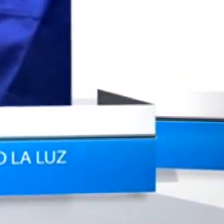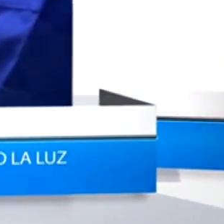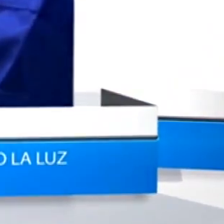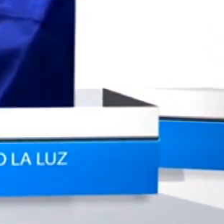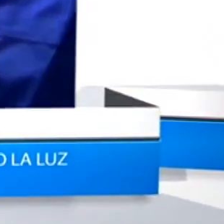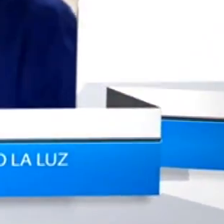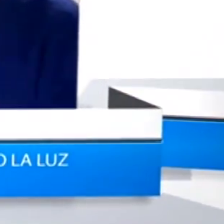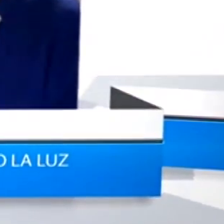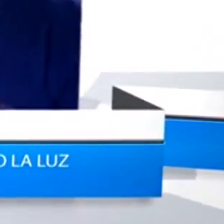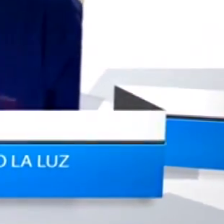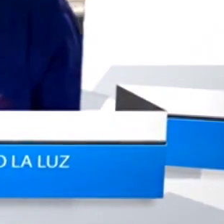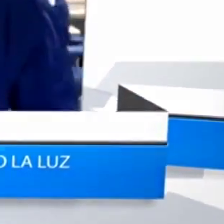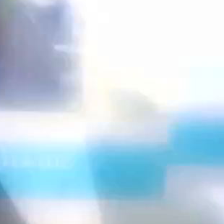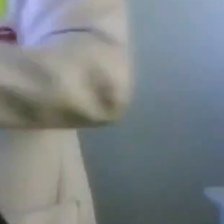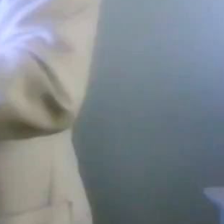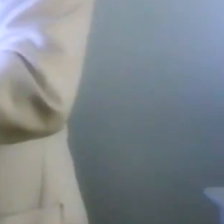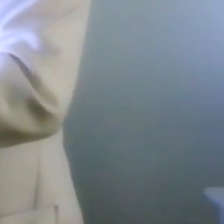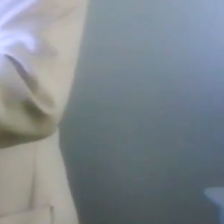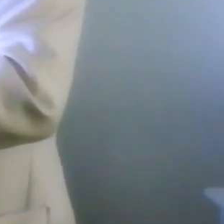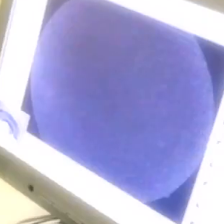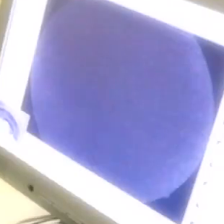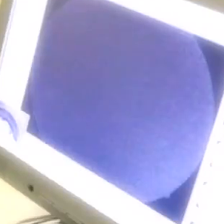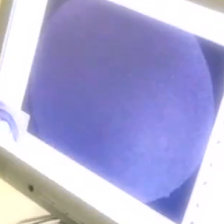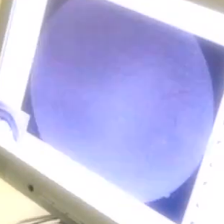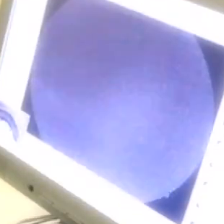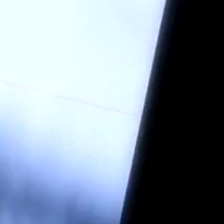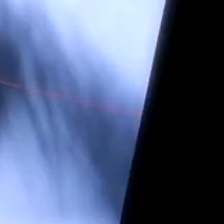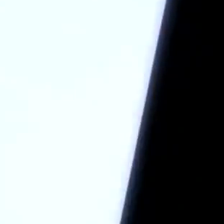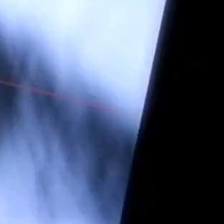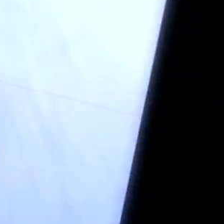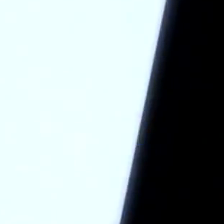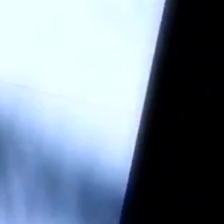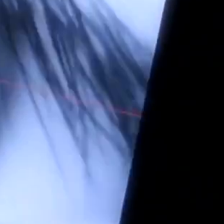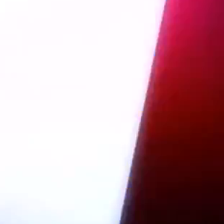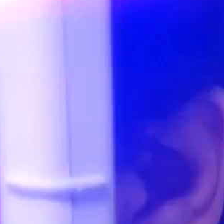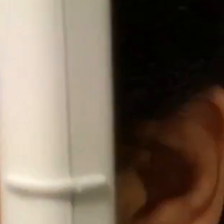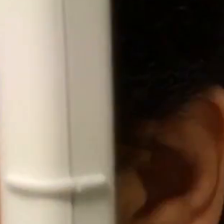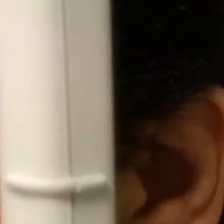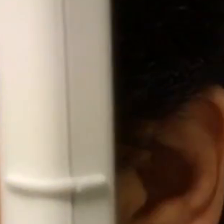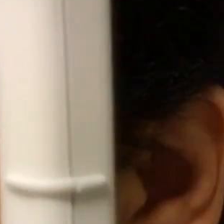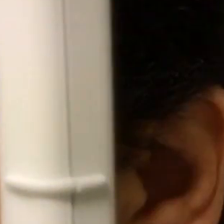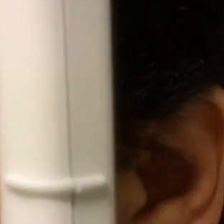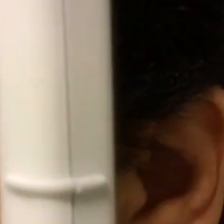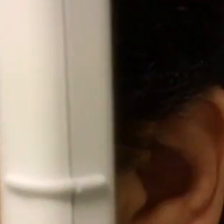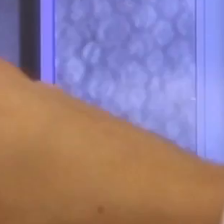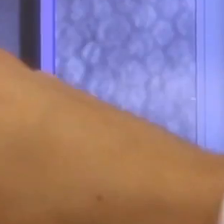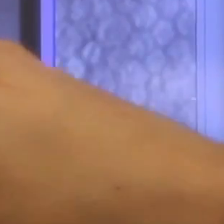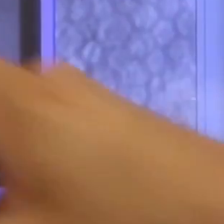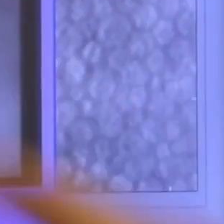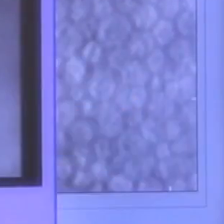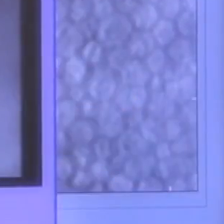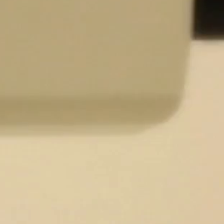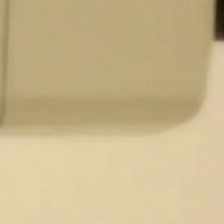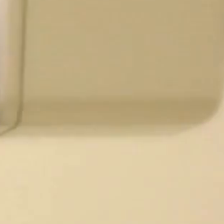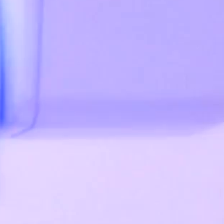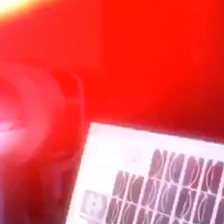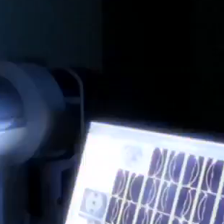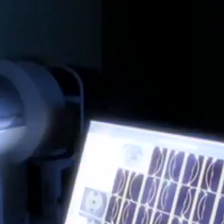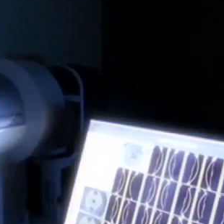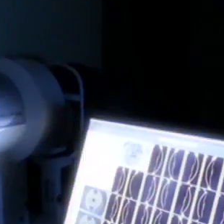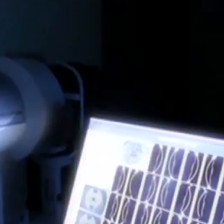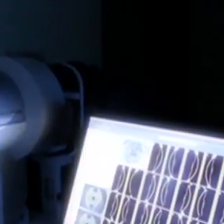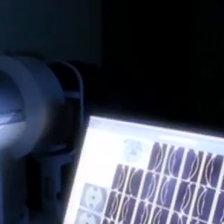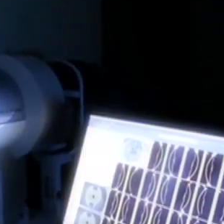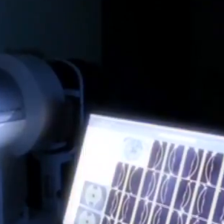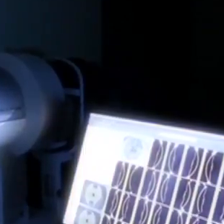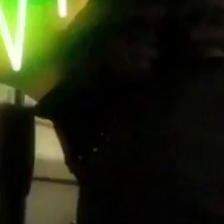Instituto Oftalmológico La Luz. Prevenimos, tratamos, curamos e investigamos todo tipo de enfermedades oculares. Contamos con